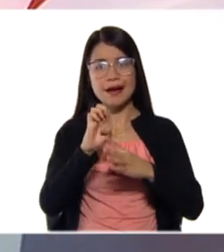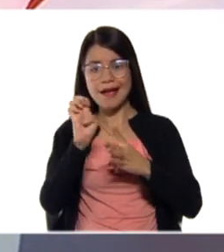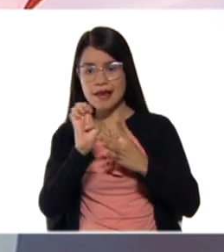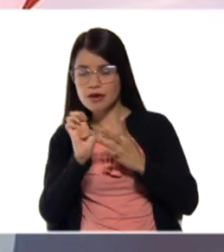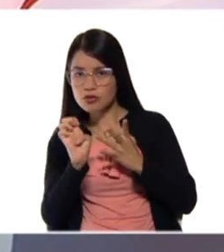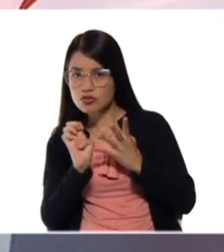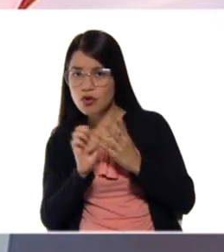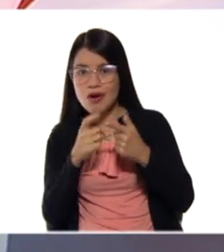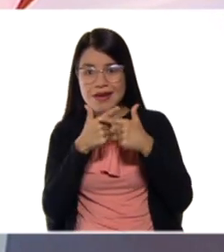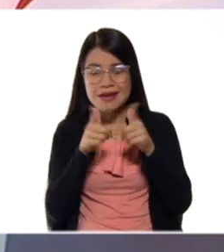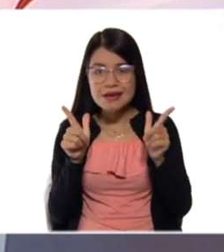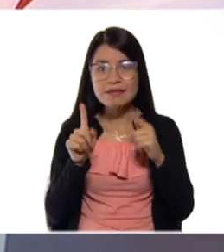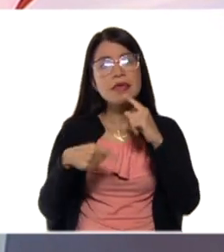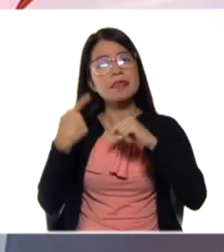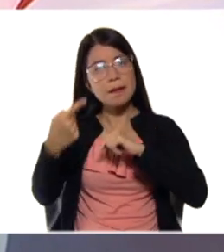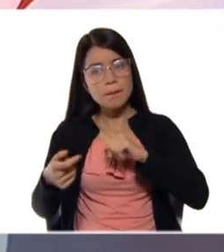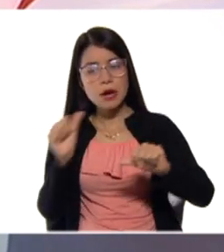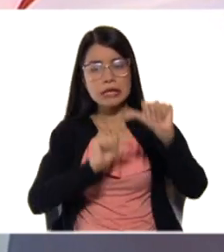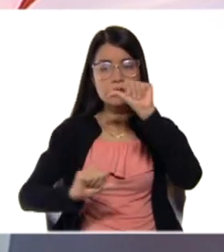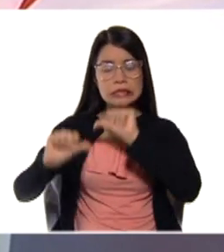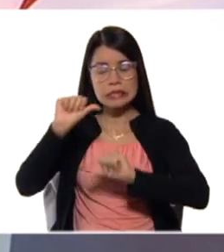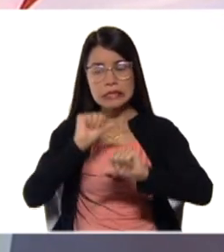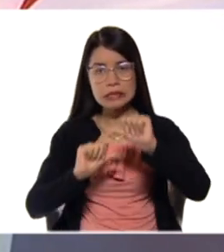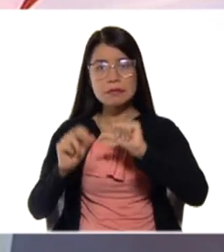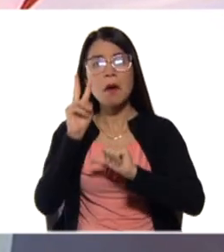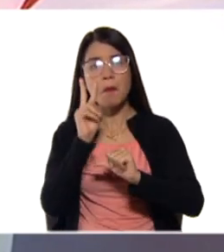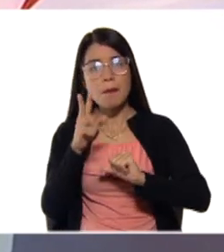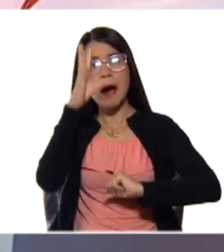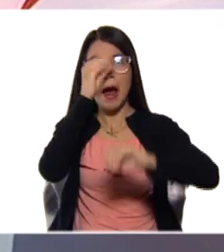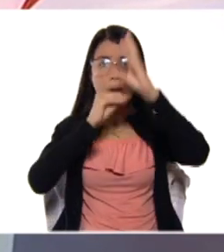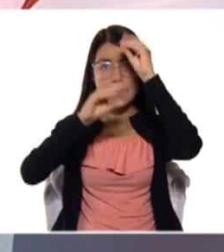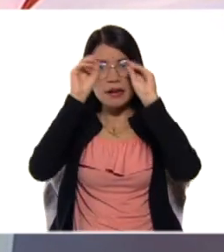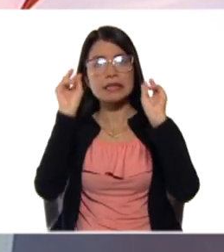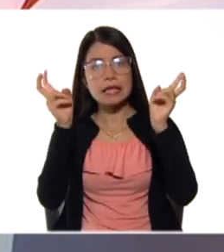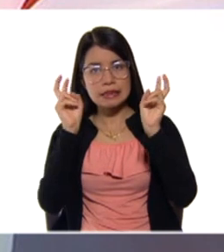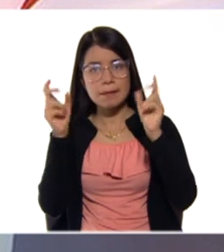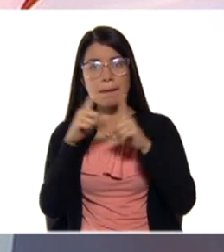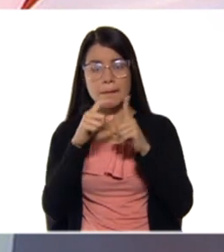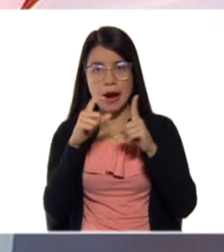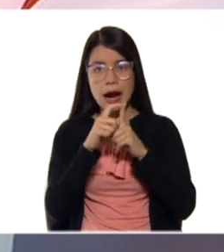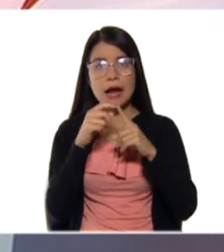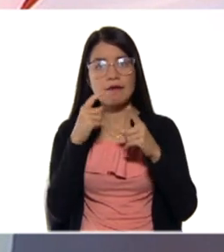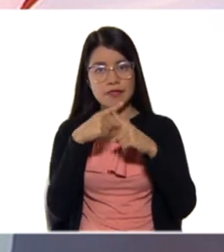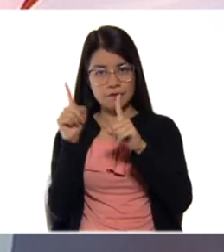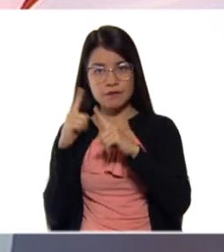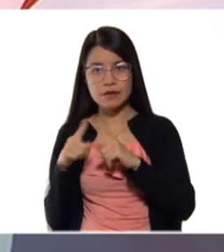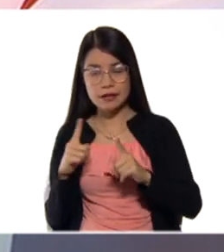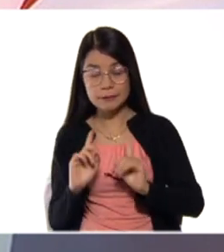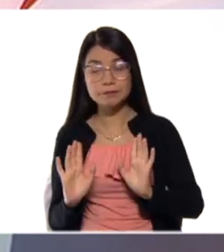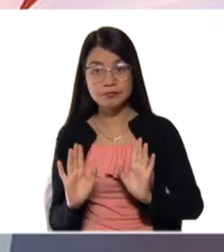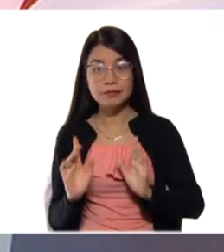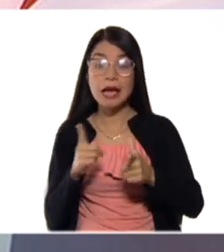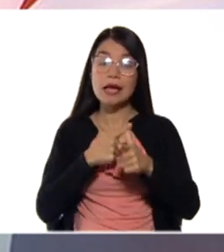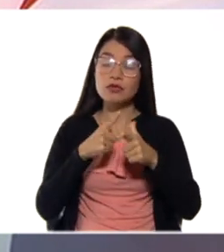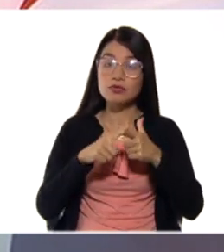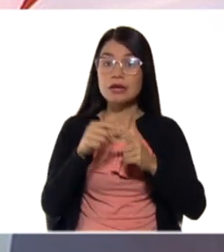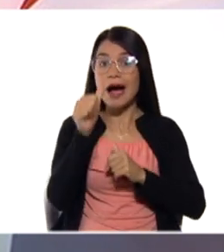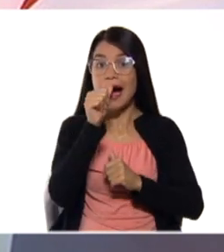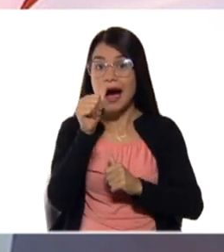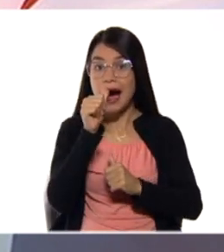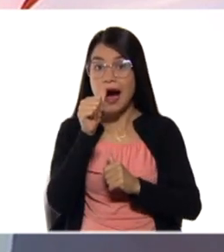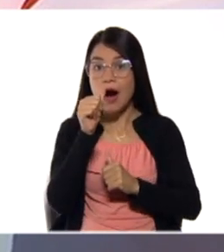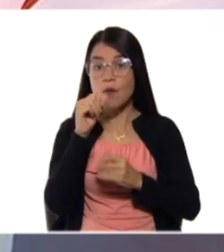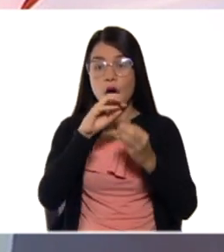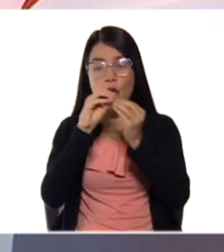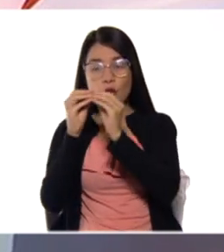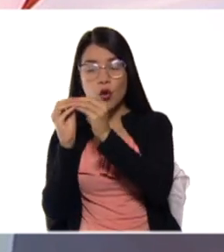en algunas representaciones en las otras clases. Entonces, el agua es un compuesto. ¿Constituido